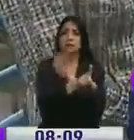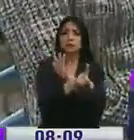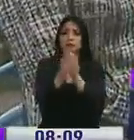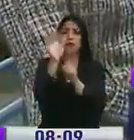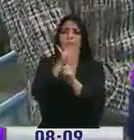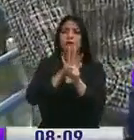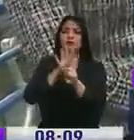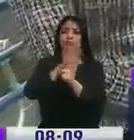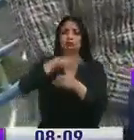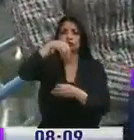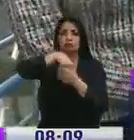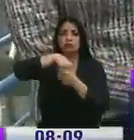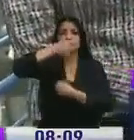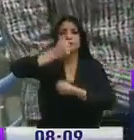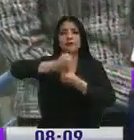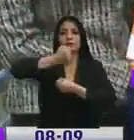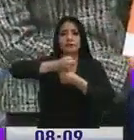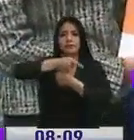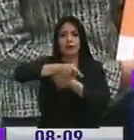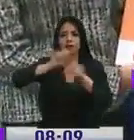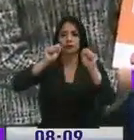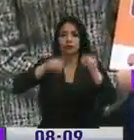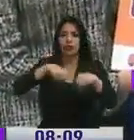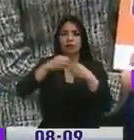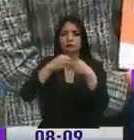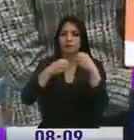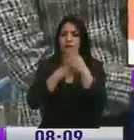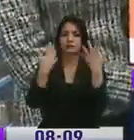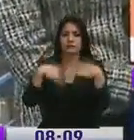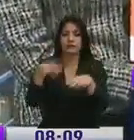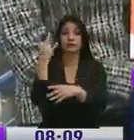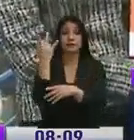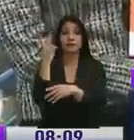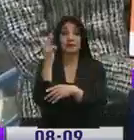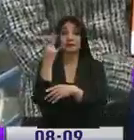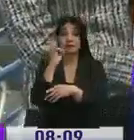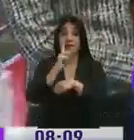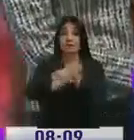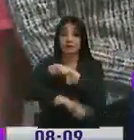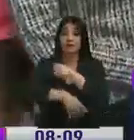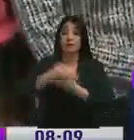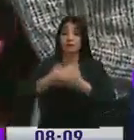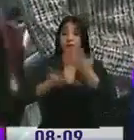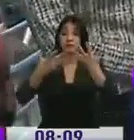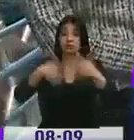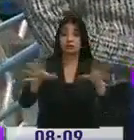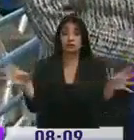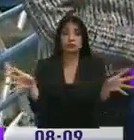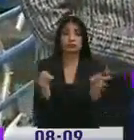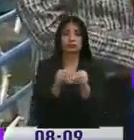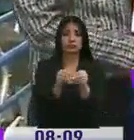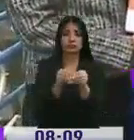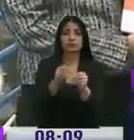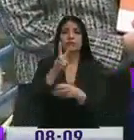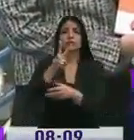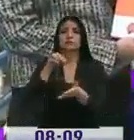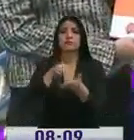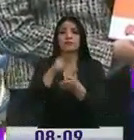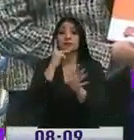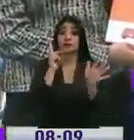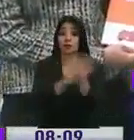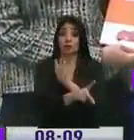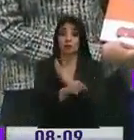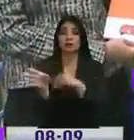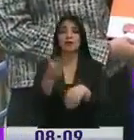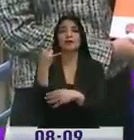del acoso, si es que lamentablemente se da. Ya han habido más de 17 sentencias ejecutoriadas, de un total de estas cerca de 2.000 denuncias